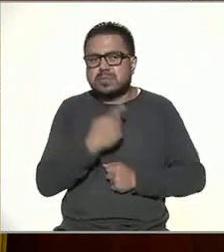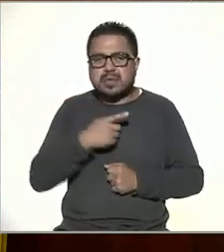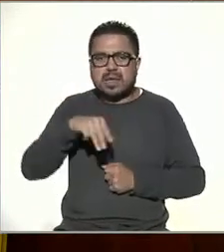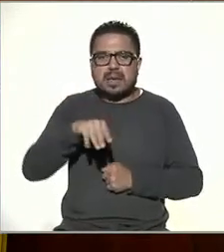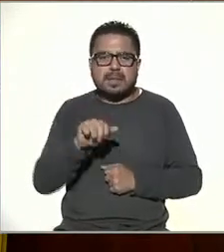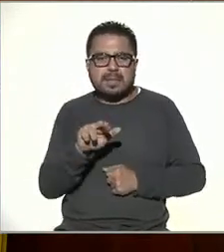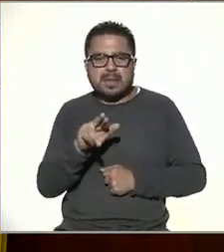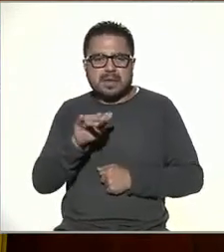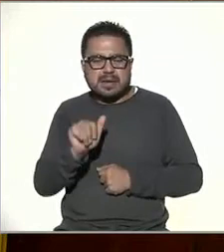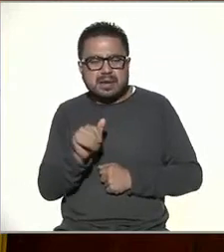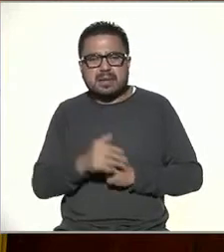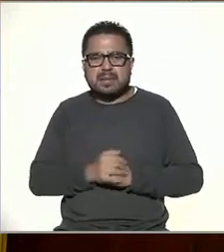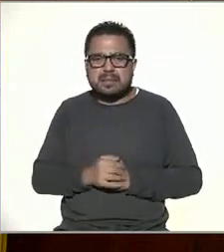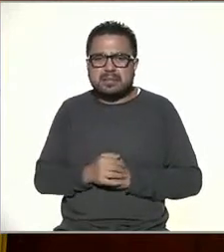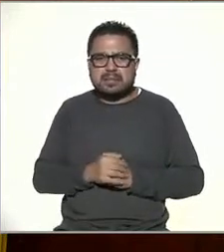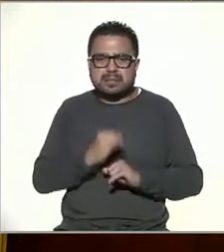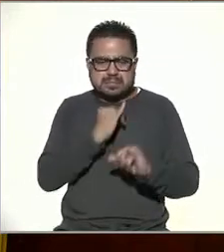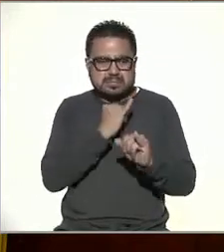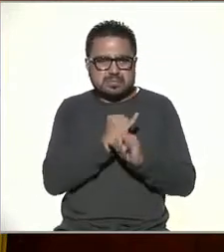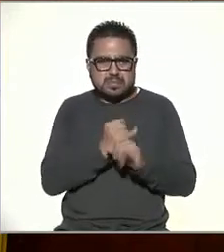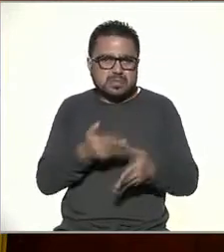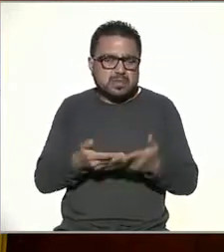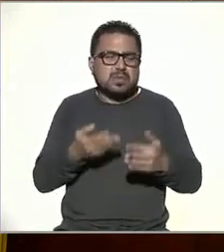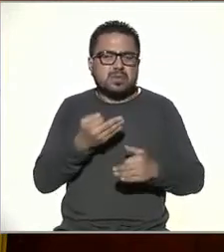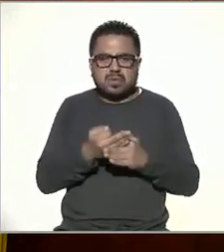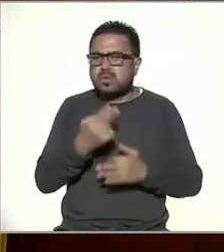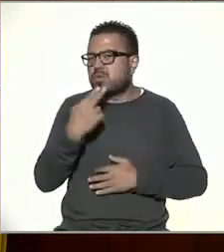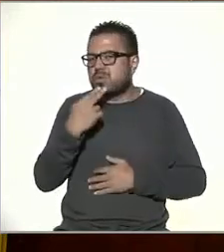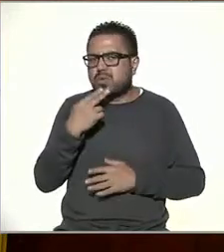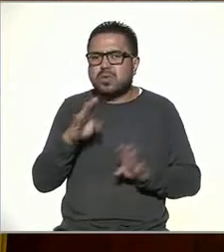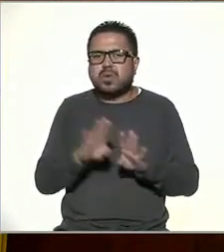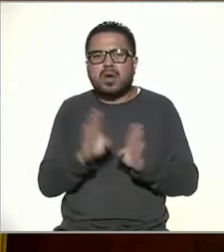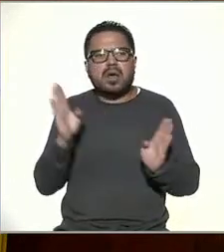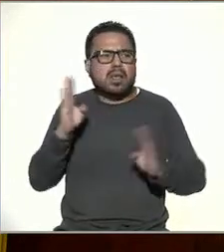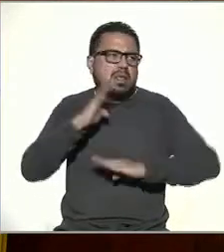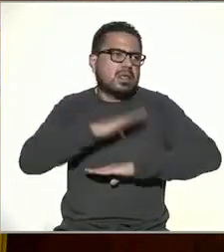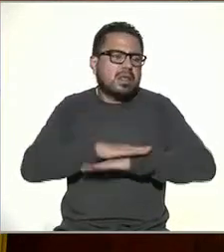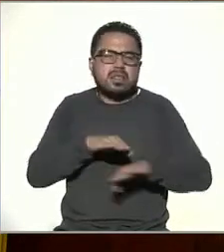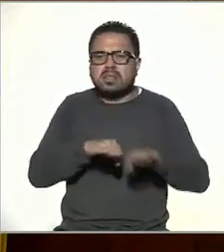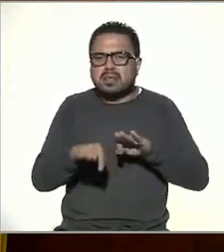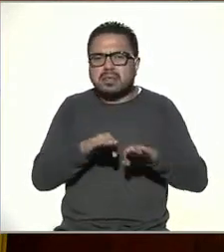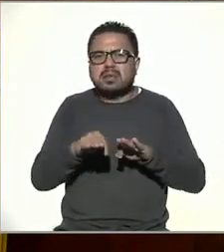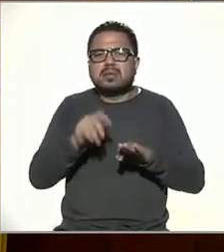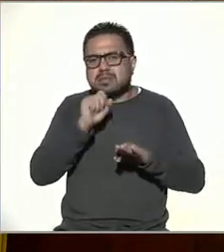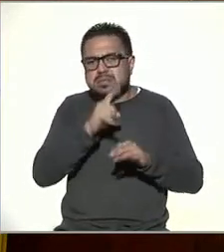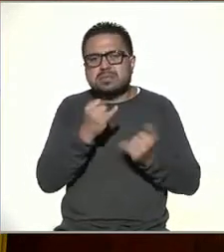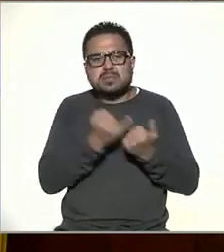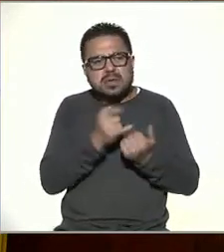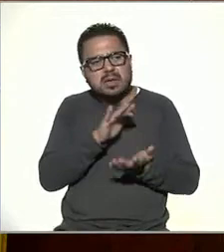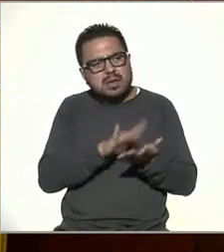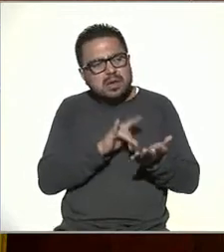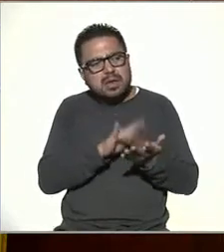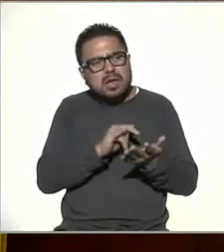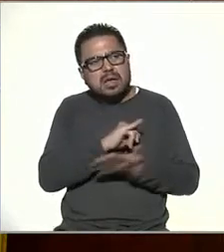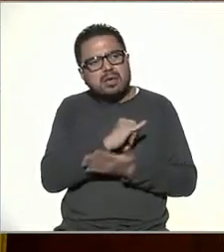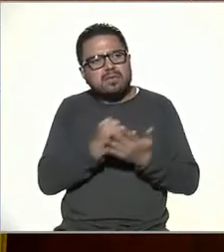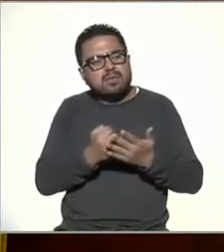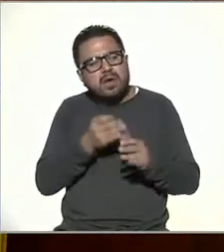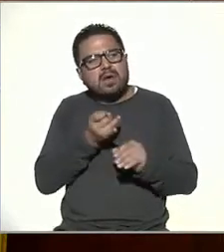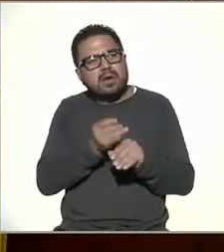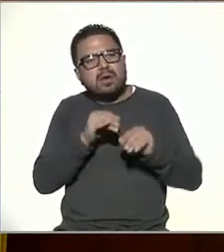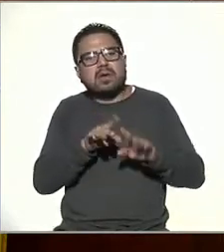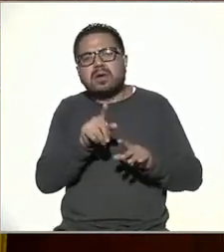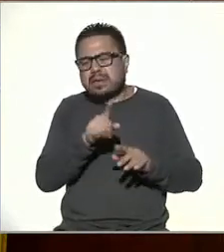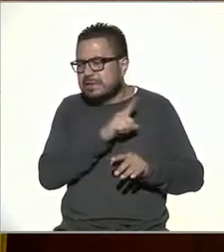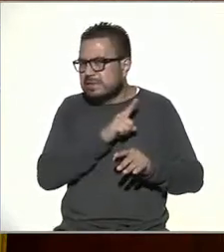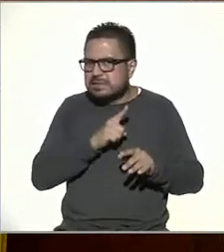Esther Gutiérrez la internet hoy en día es muy útil tanto para entretenimiento trabajo y mantenernos informados solo es cuestión de saber elegir lo que